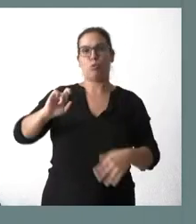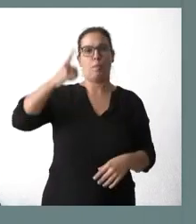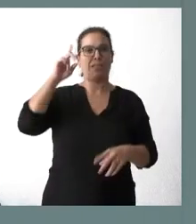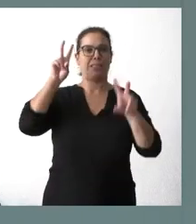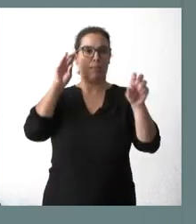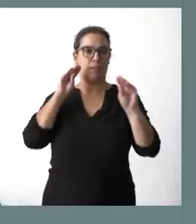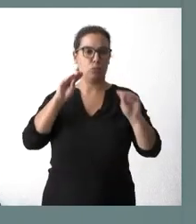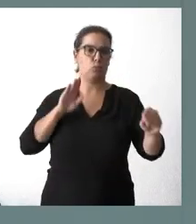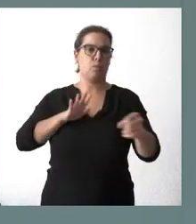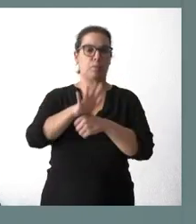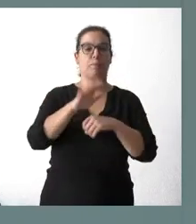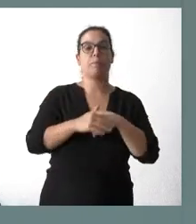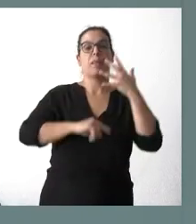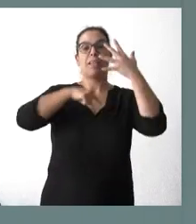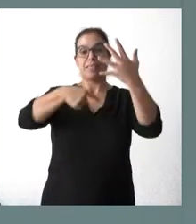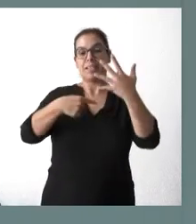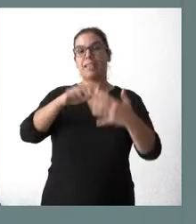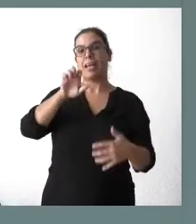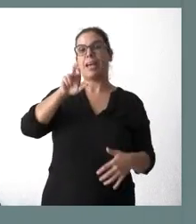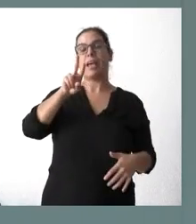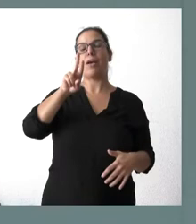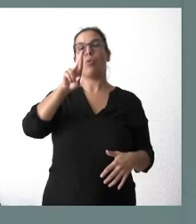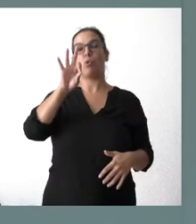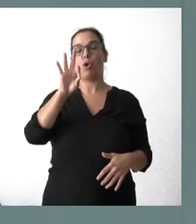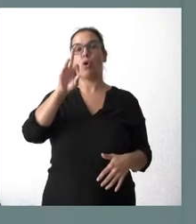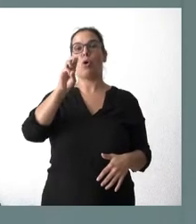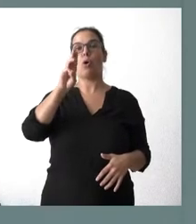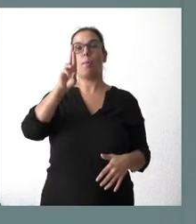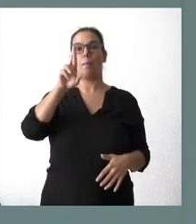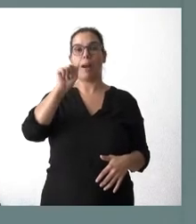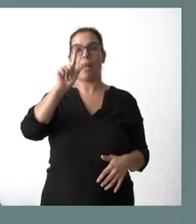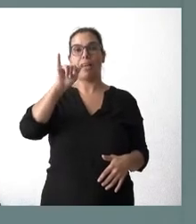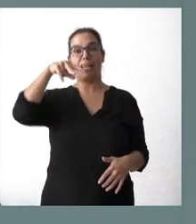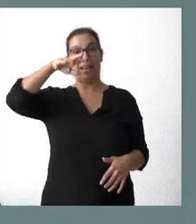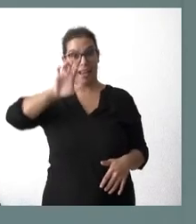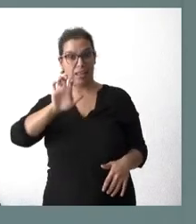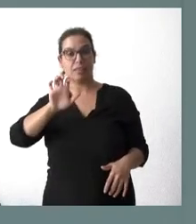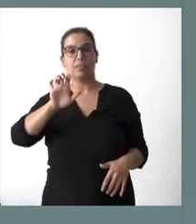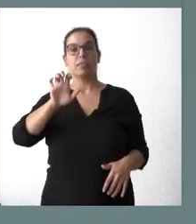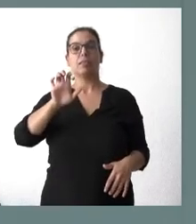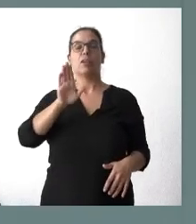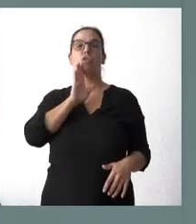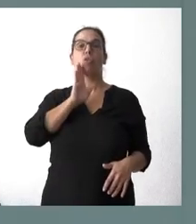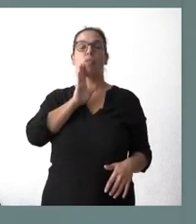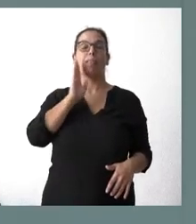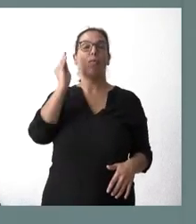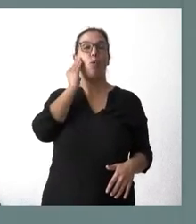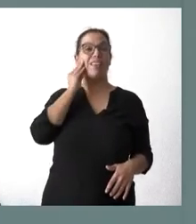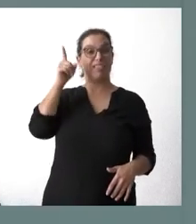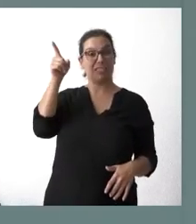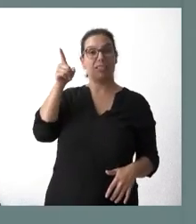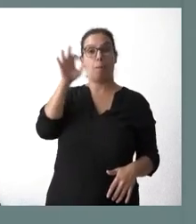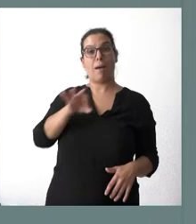Y, por último, Europraline, en Dueñas, en Valencia, una ayuda